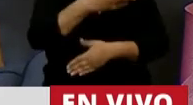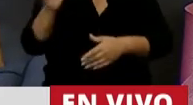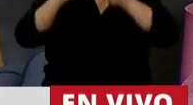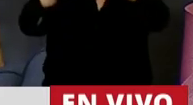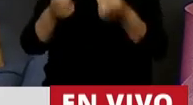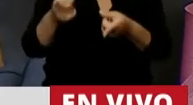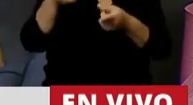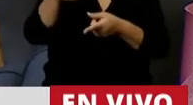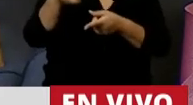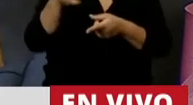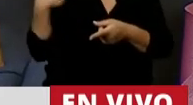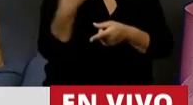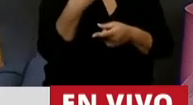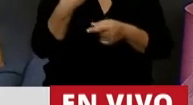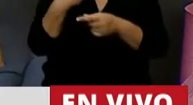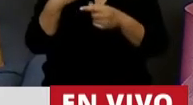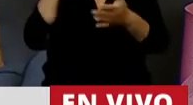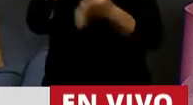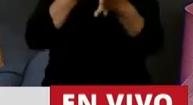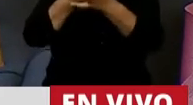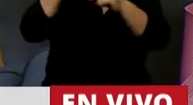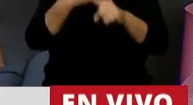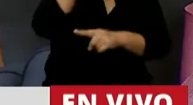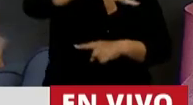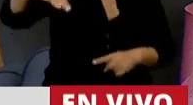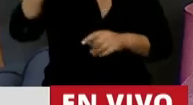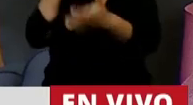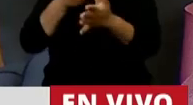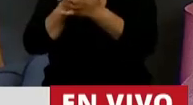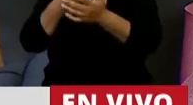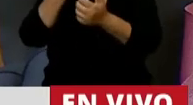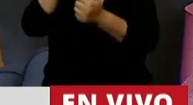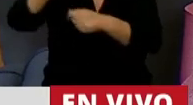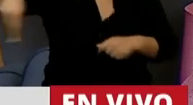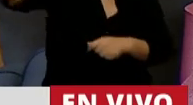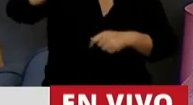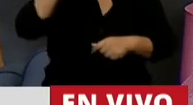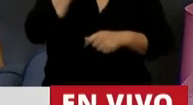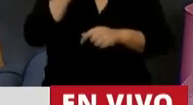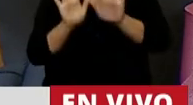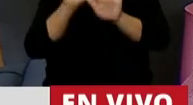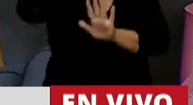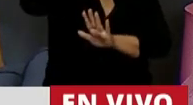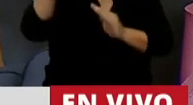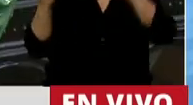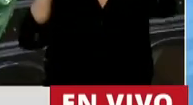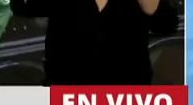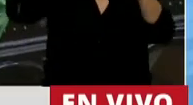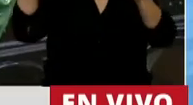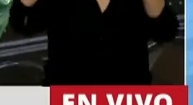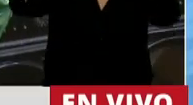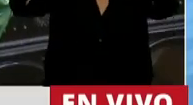cultural que vamos a ver por nuestras hijas y también por nuestros hijos. Porque queremos que cuando sean hombres, sean amplios,